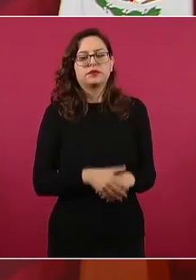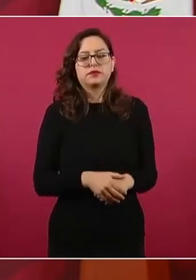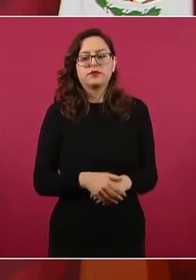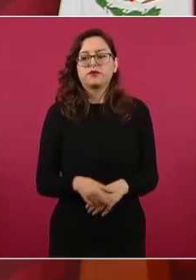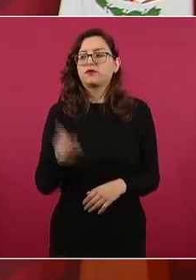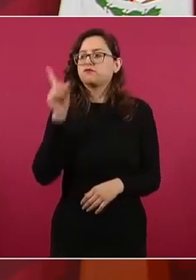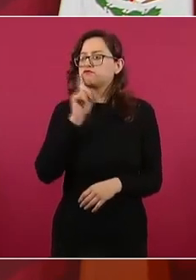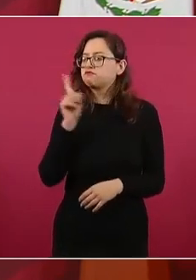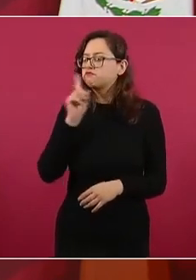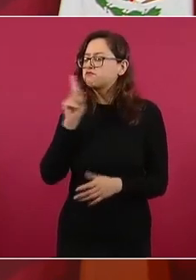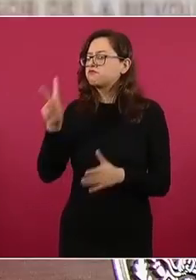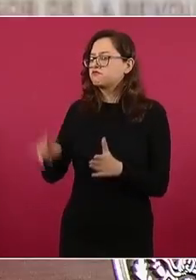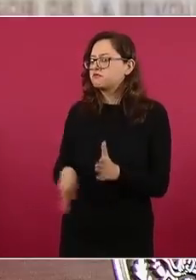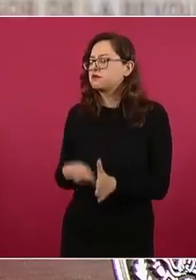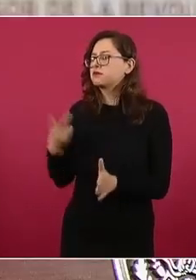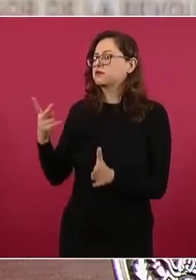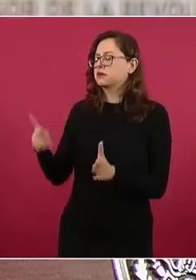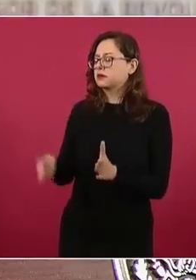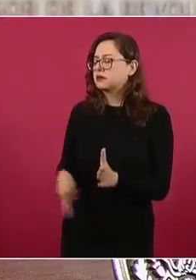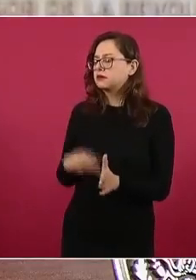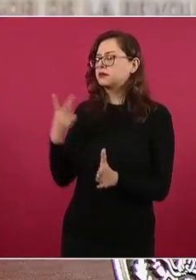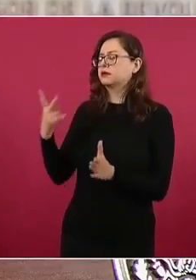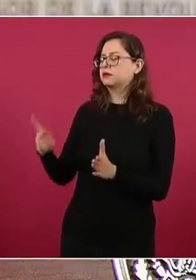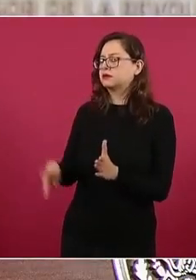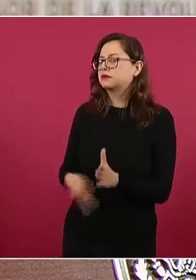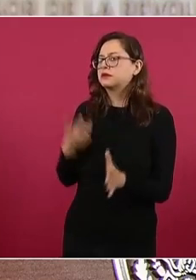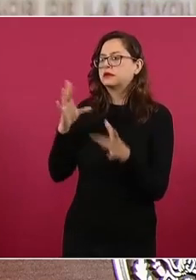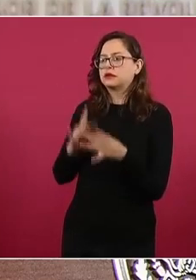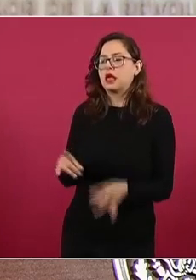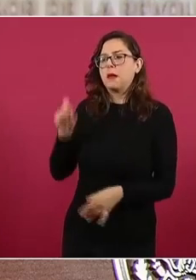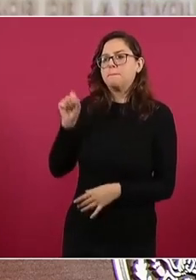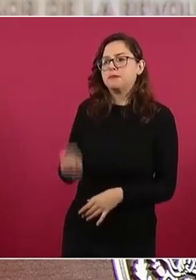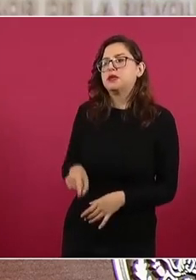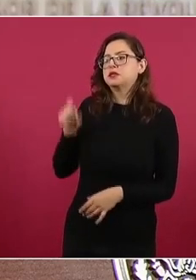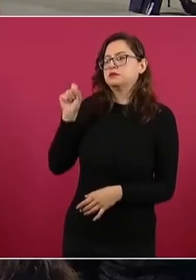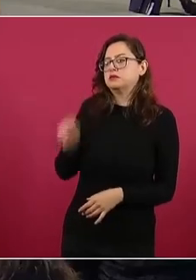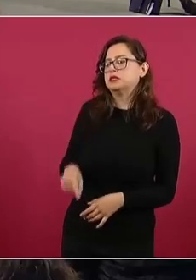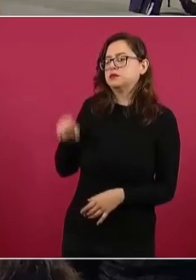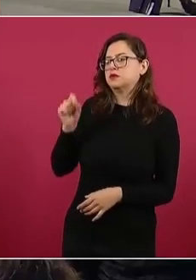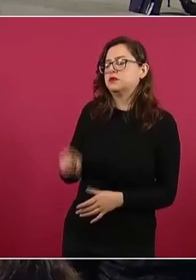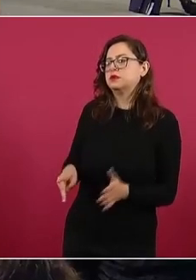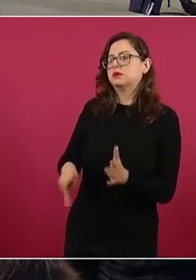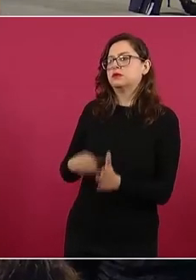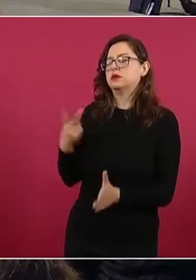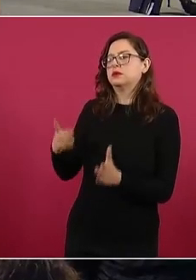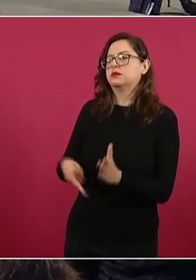repetían y repetían y repetían y repetían lo mismo y él no hablaba,